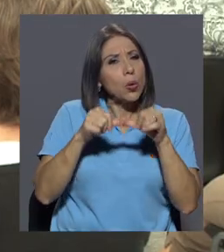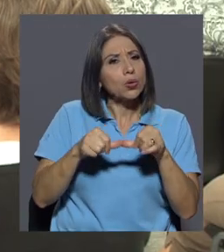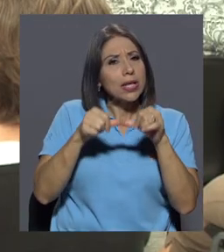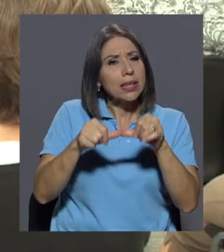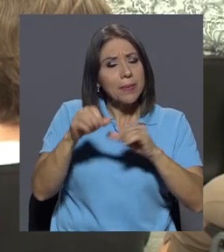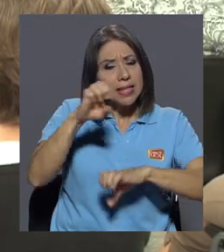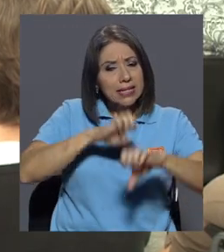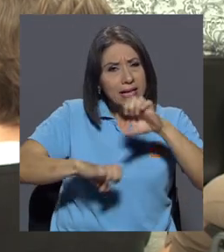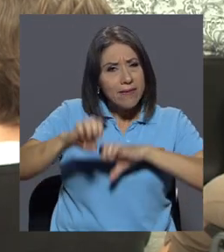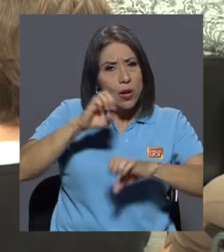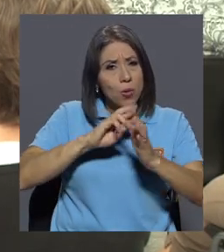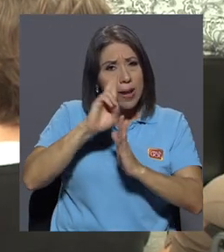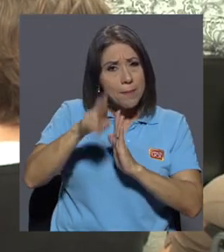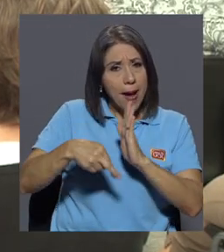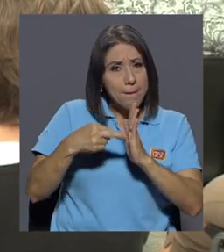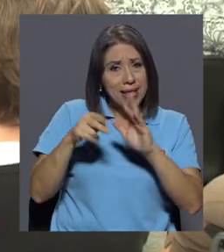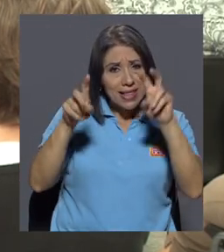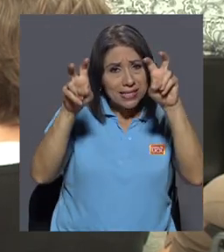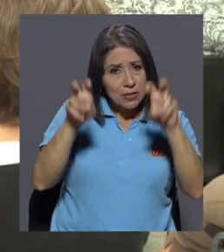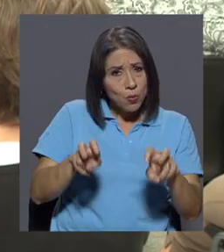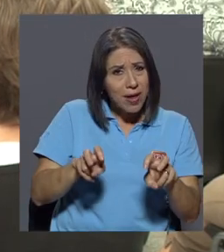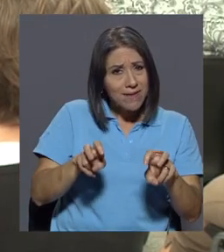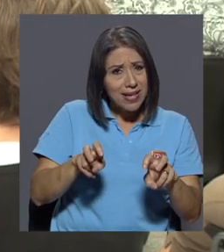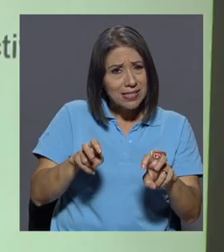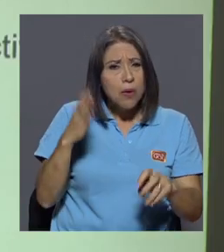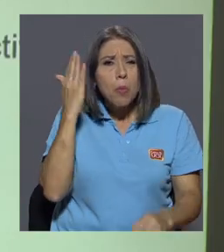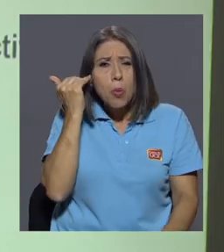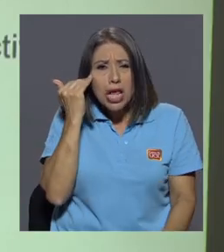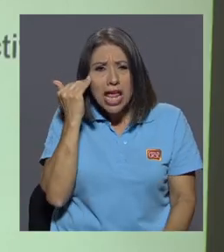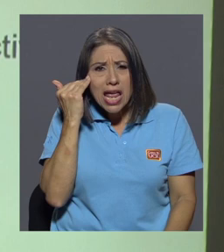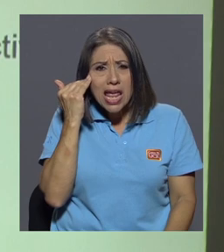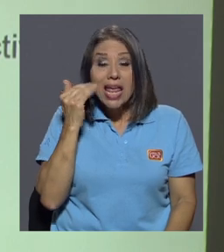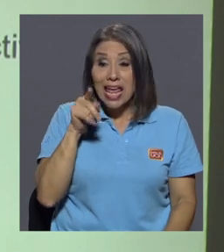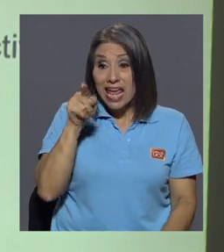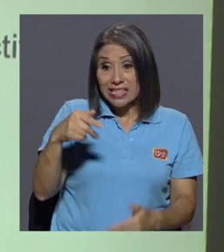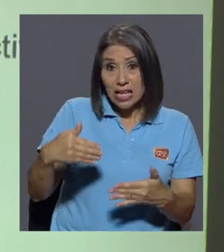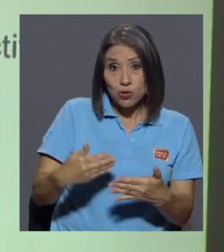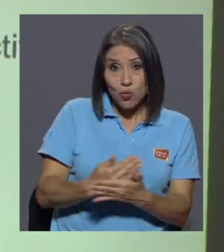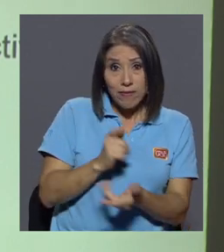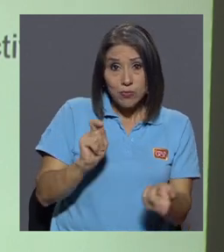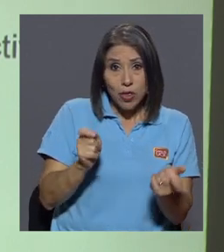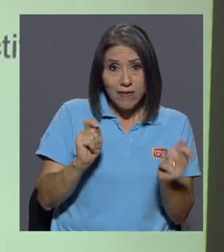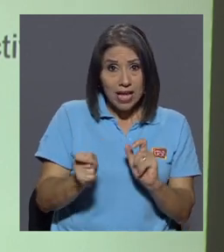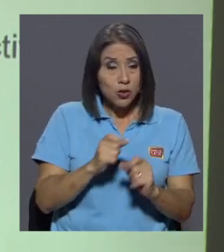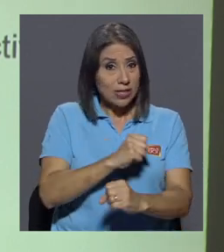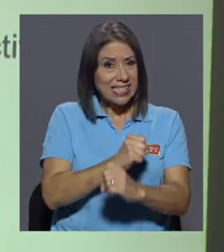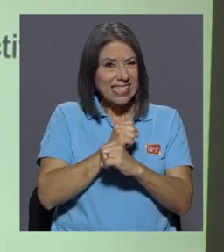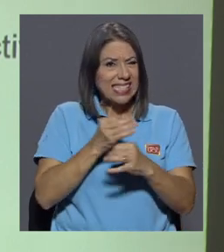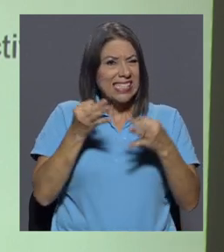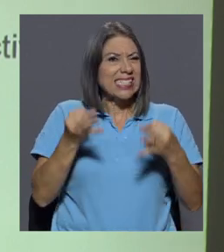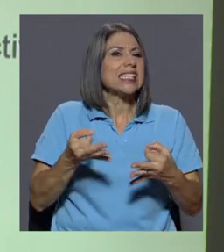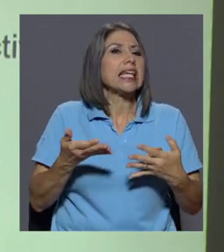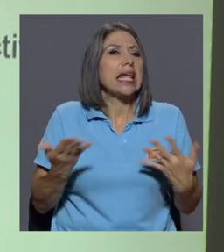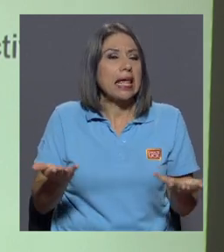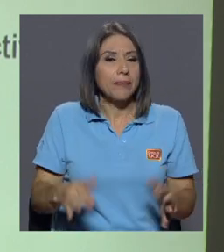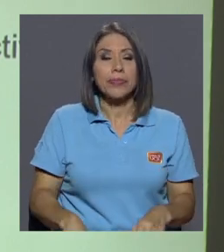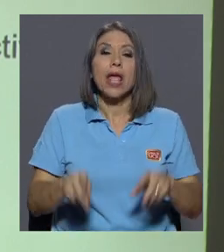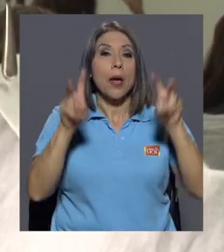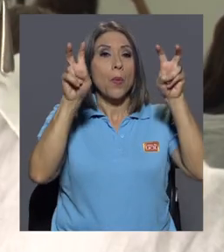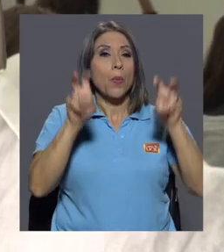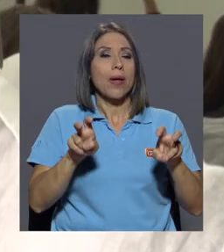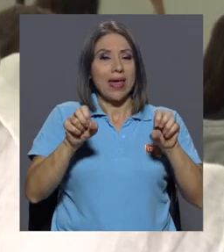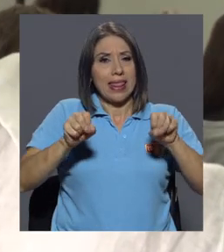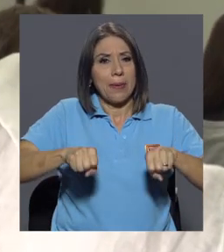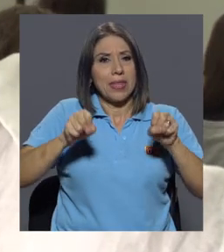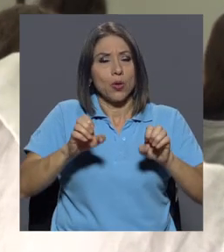evalúe el papel de estas pruebas y qué garantizará estas nuevas modificaciones? La prueba de aptitud académica